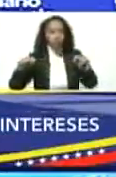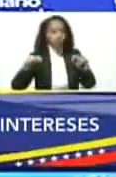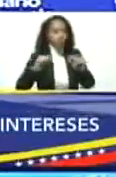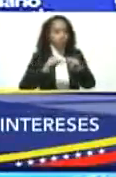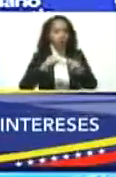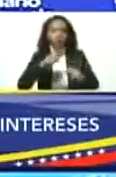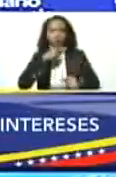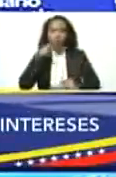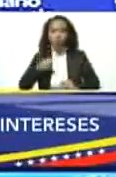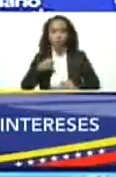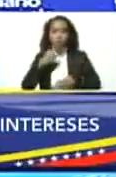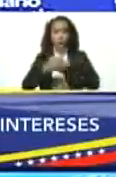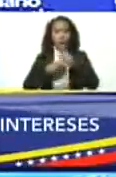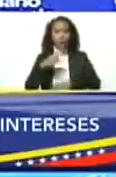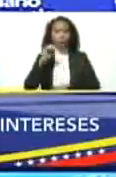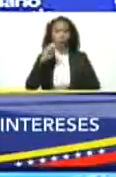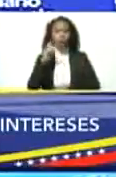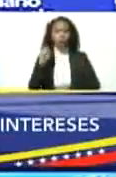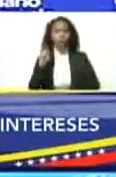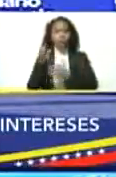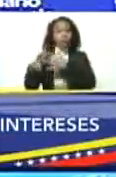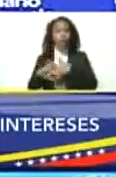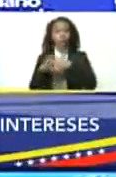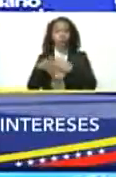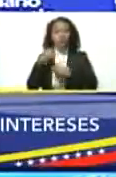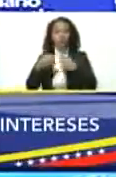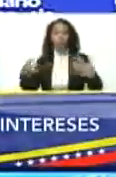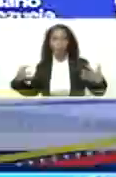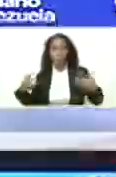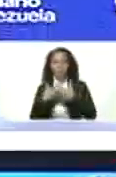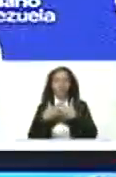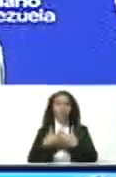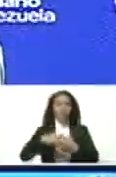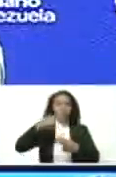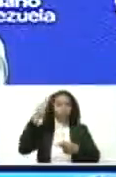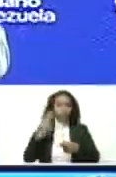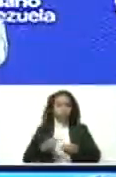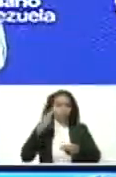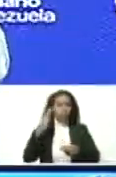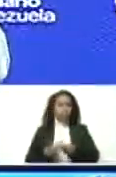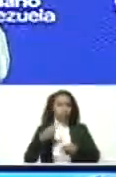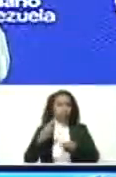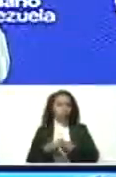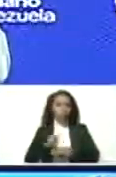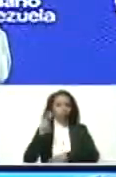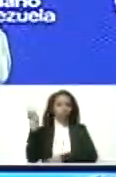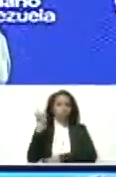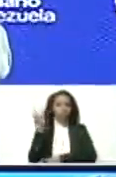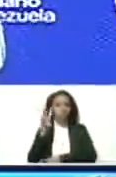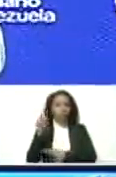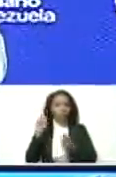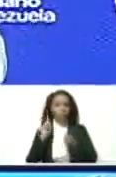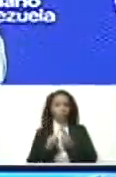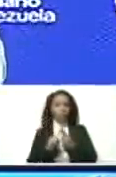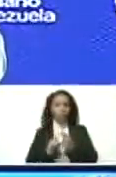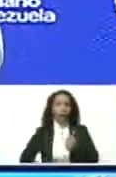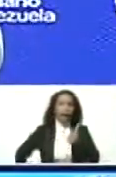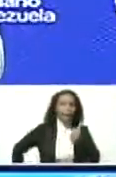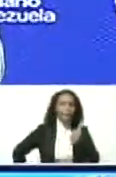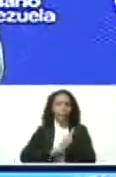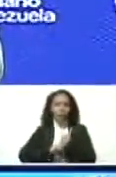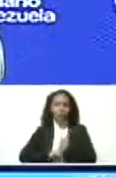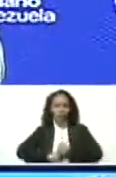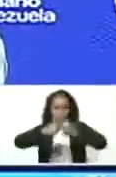provocado la OTAN y Estados Unidos un conflicto muy peligroso. Venezuela apoya